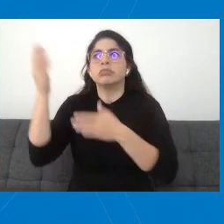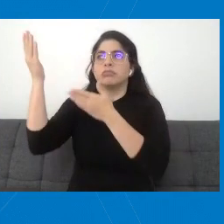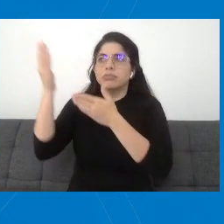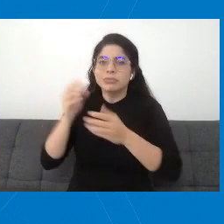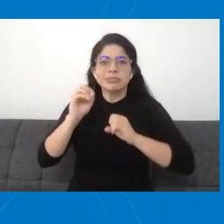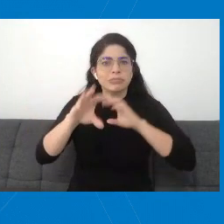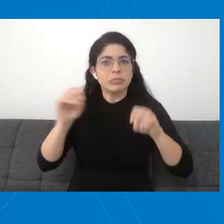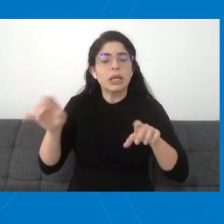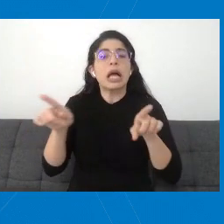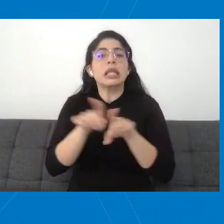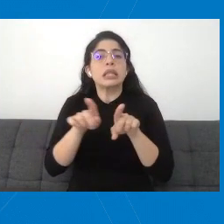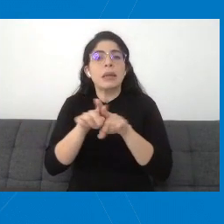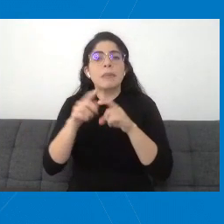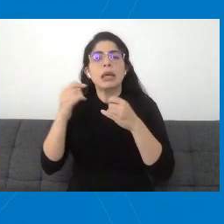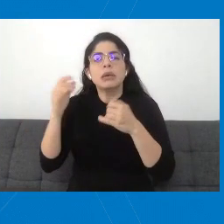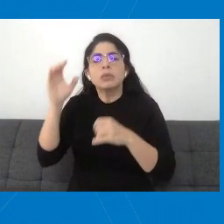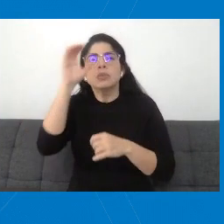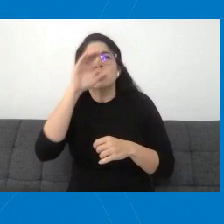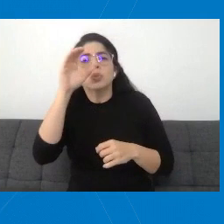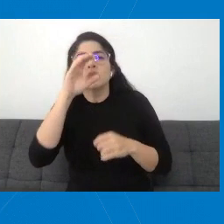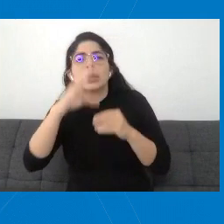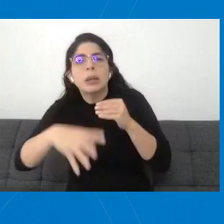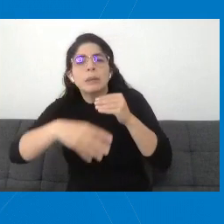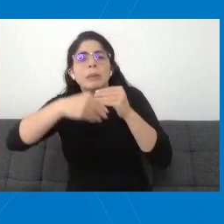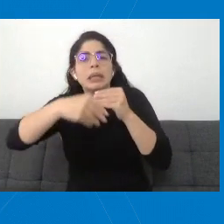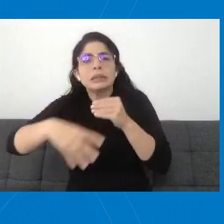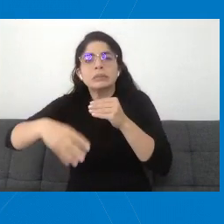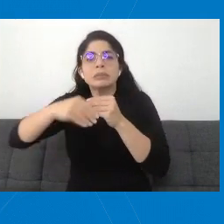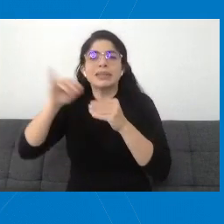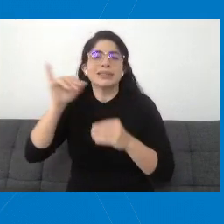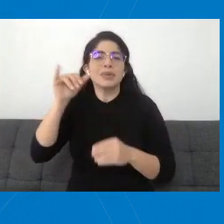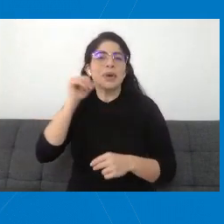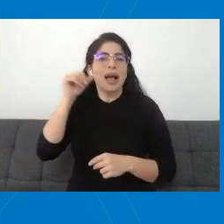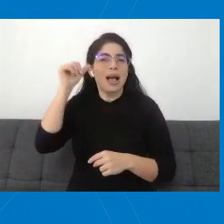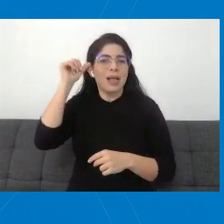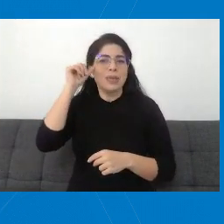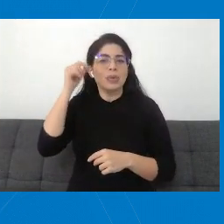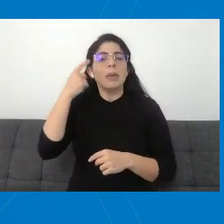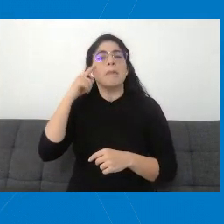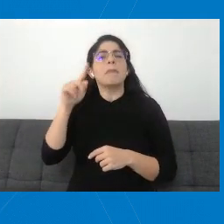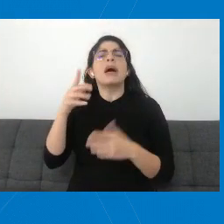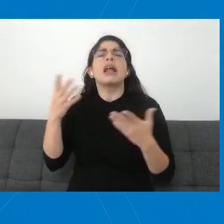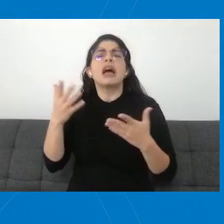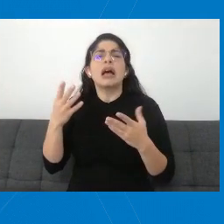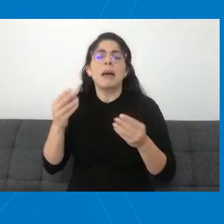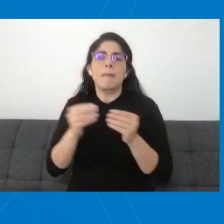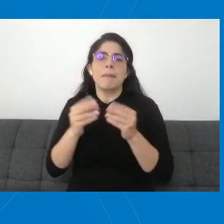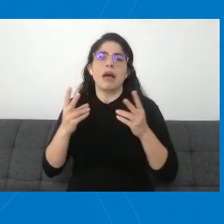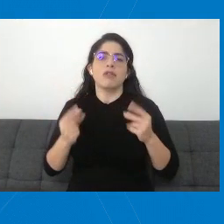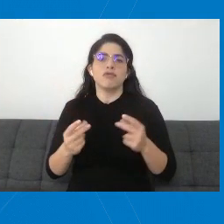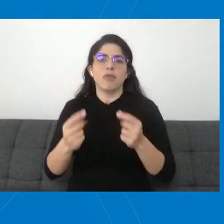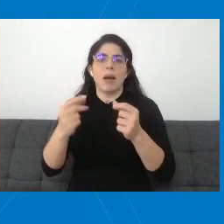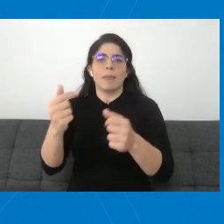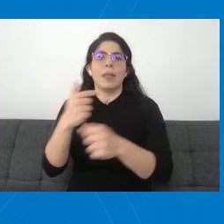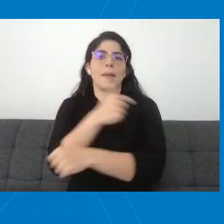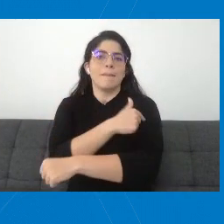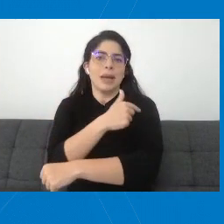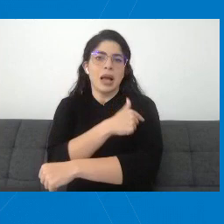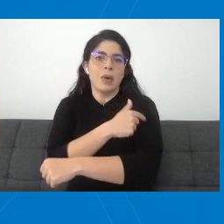gestiones para conseguir algunas dosis adicionales, como se hizo con adultos, pues para ir acelerando la vacunación,